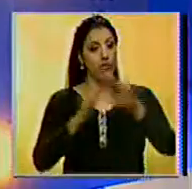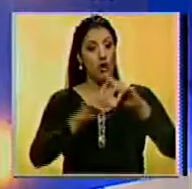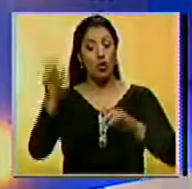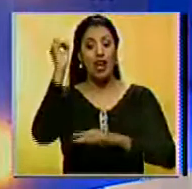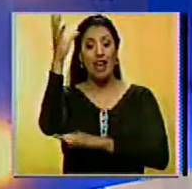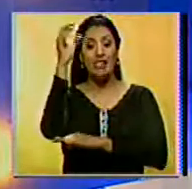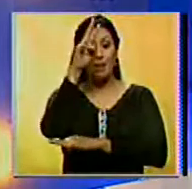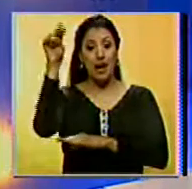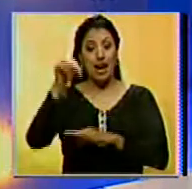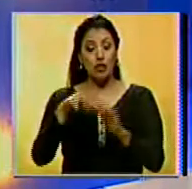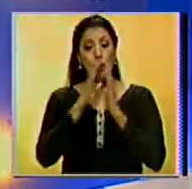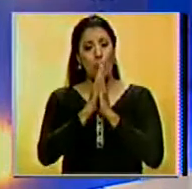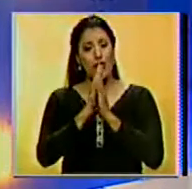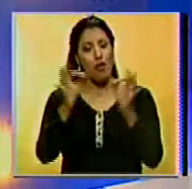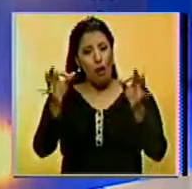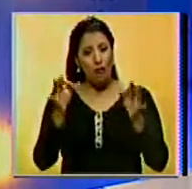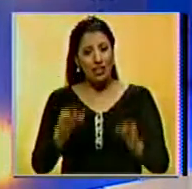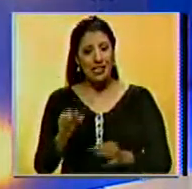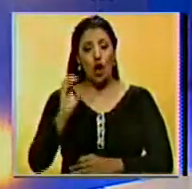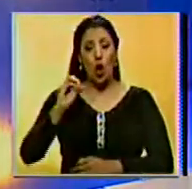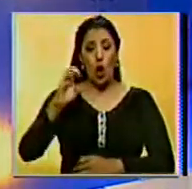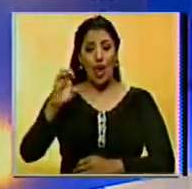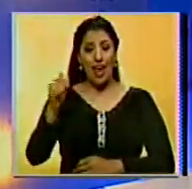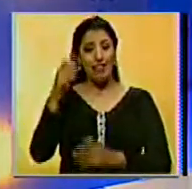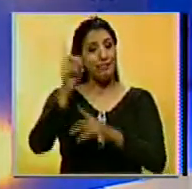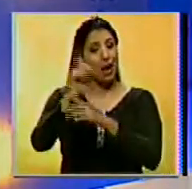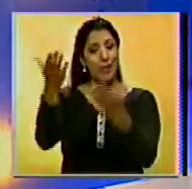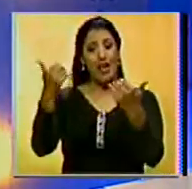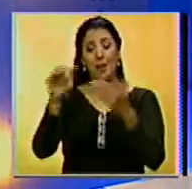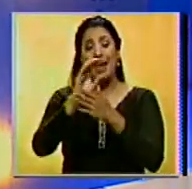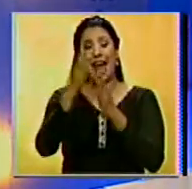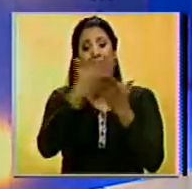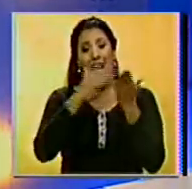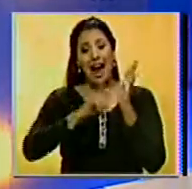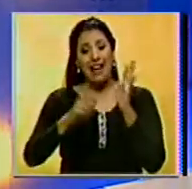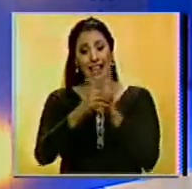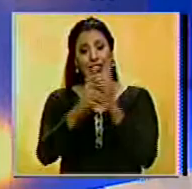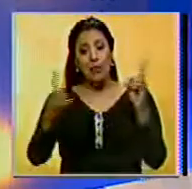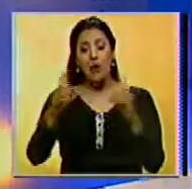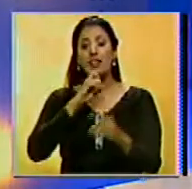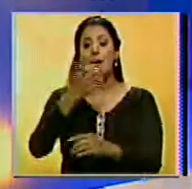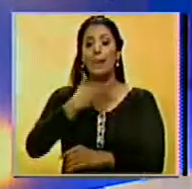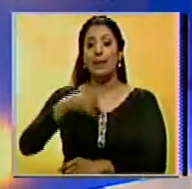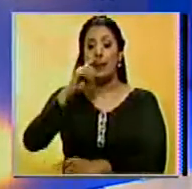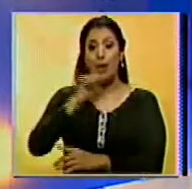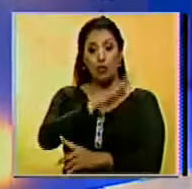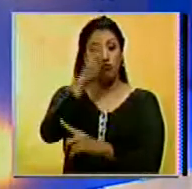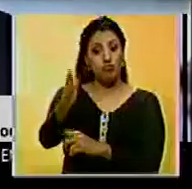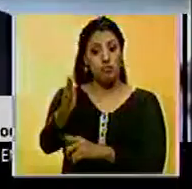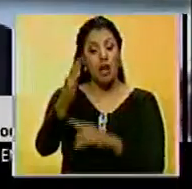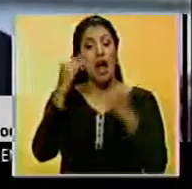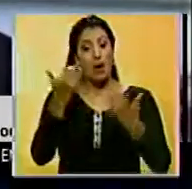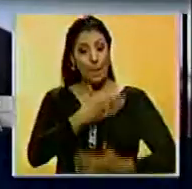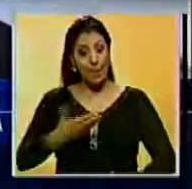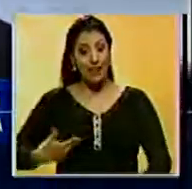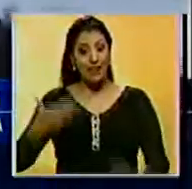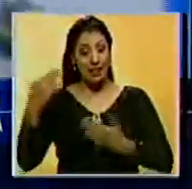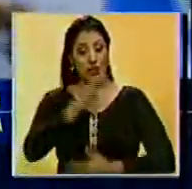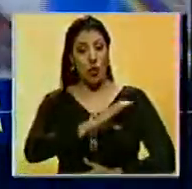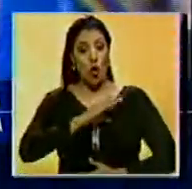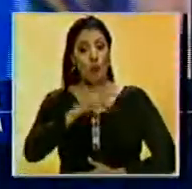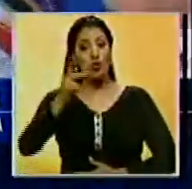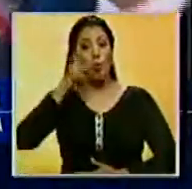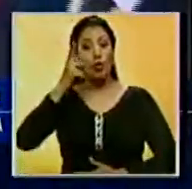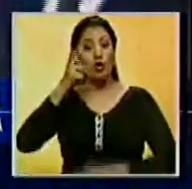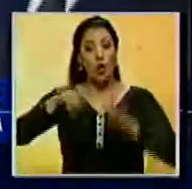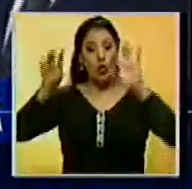La Asamblea Nacional pidió formalmente a la OEA la activación de la Carta Democrática al presidente Nicolás Maduro. El presidente de la Comisión de